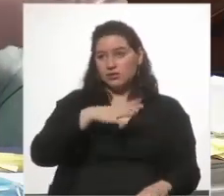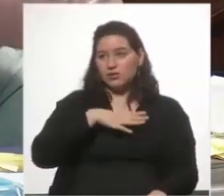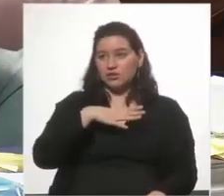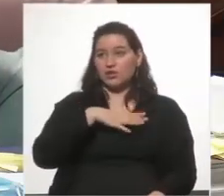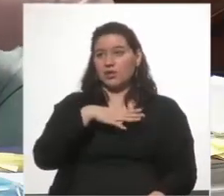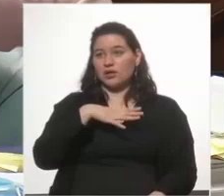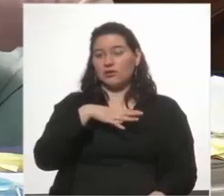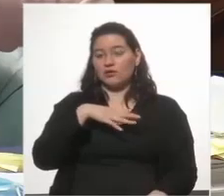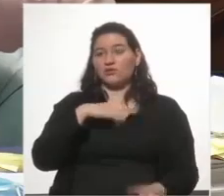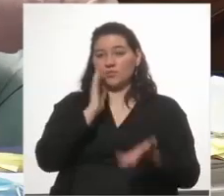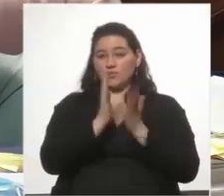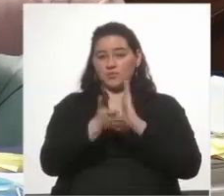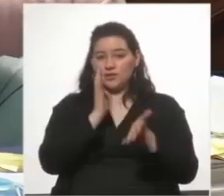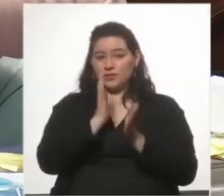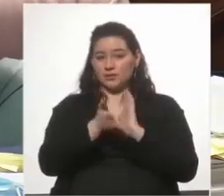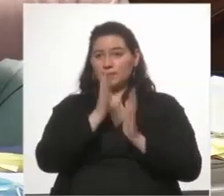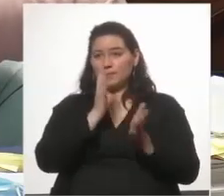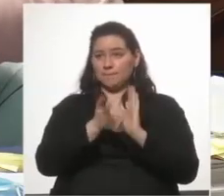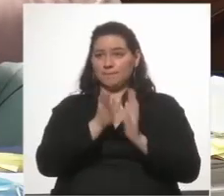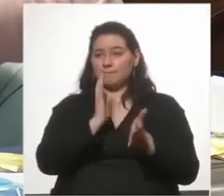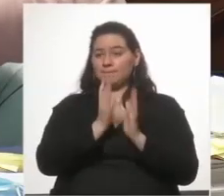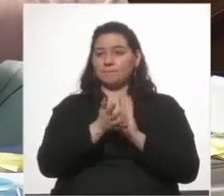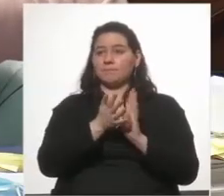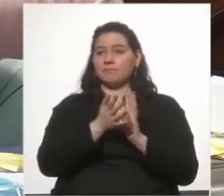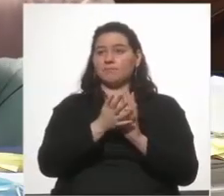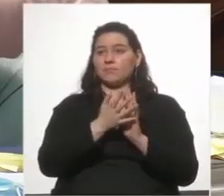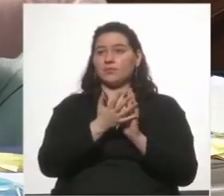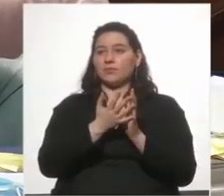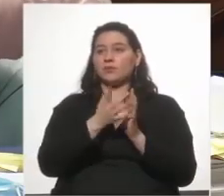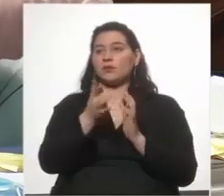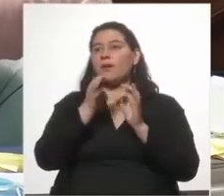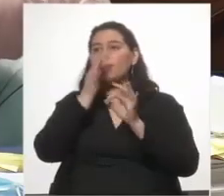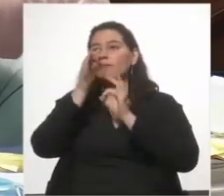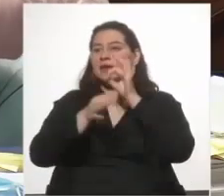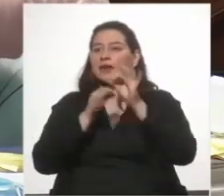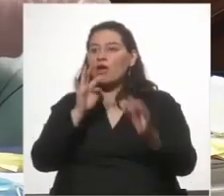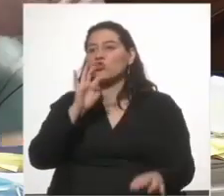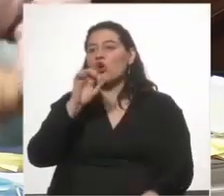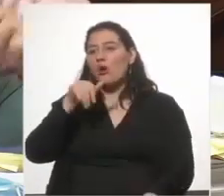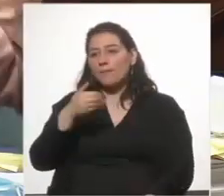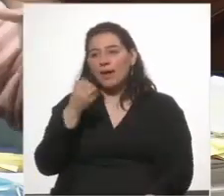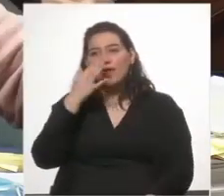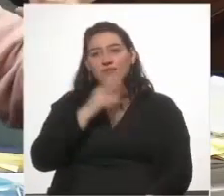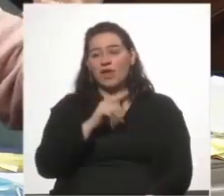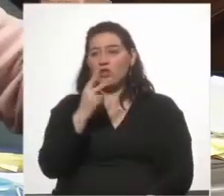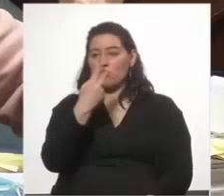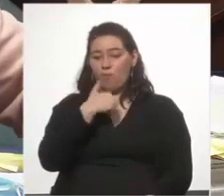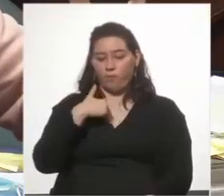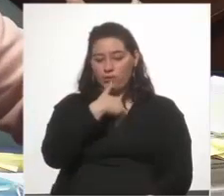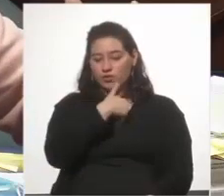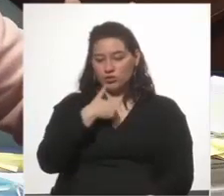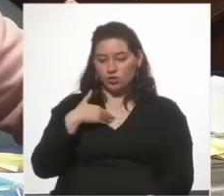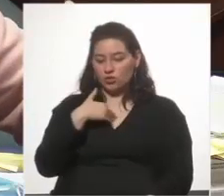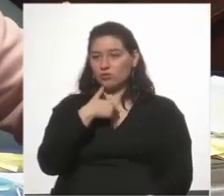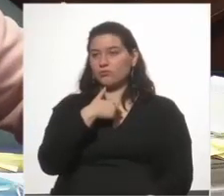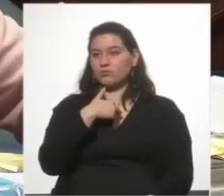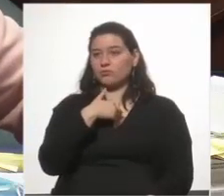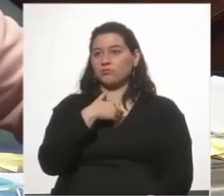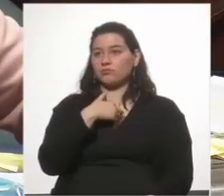estaba en quimioterapia reitero y después en cuidados paliativos le explican a toma que en realidad hay dos posiciones en el Ministerio de Defensa